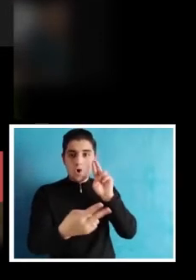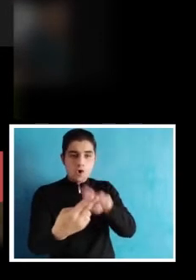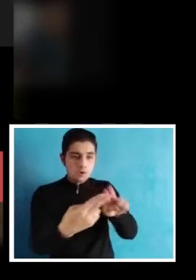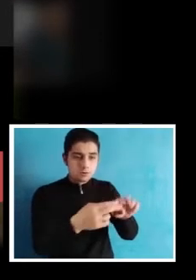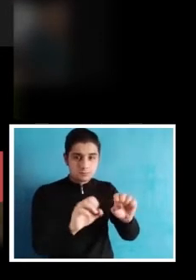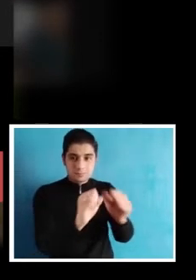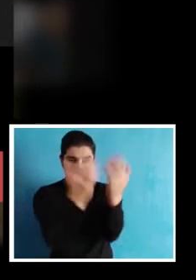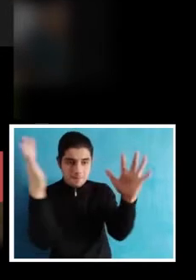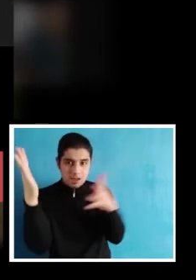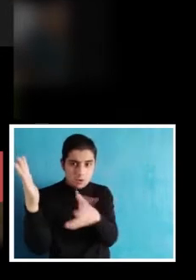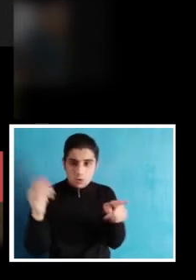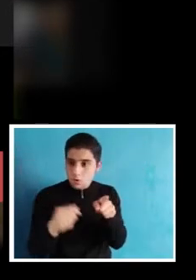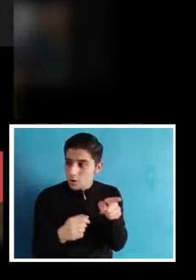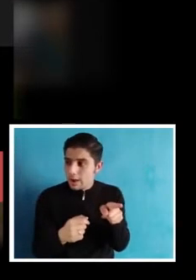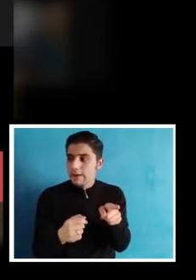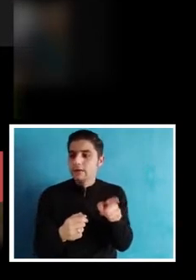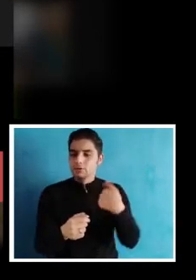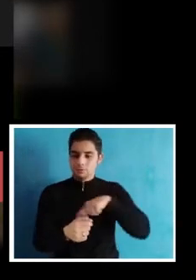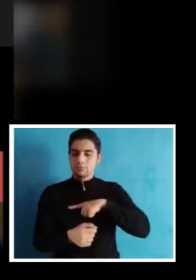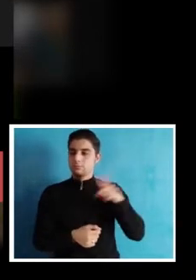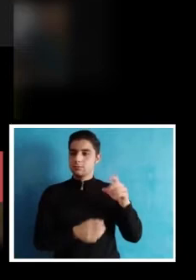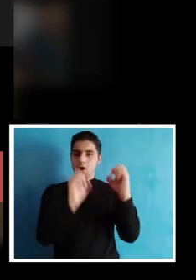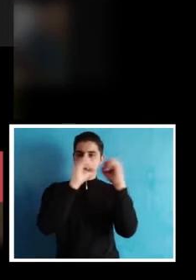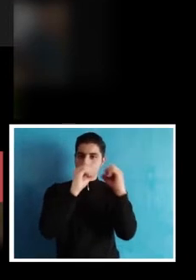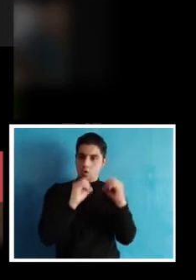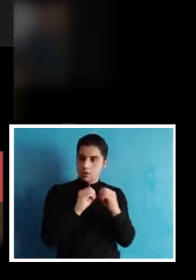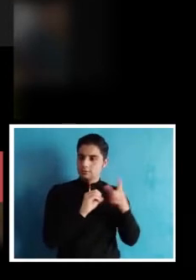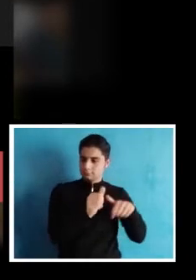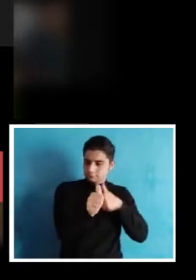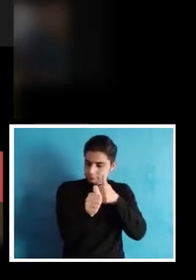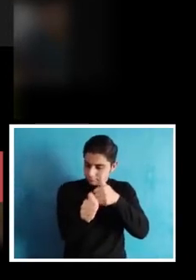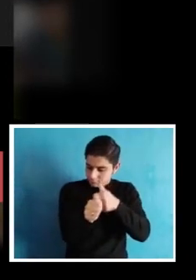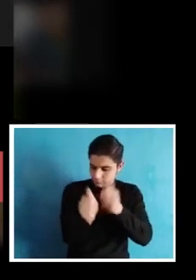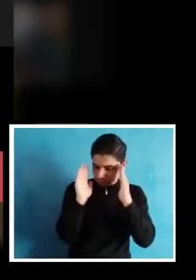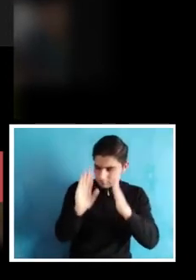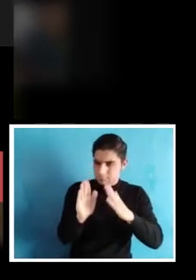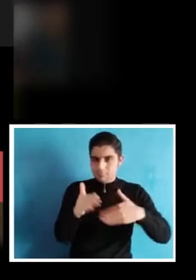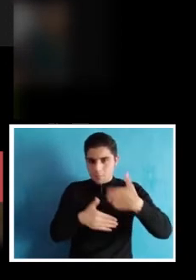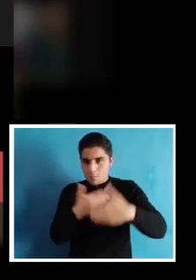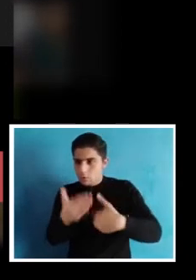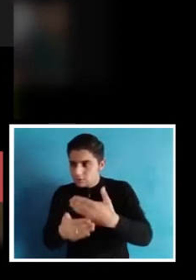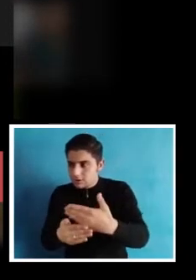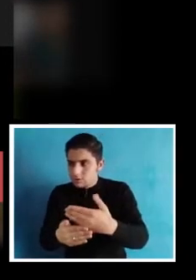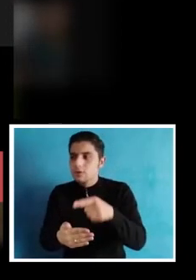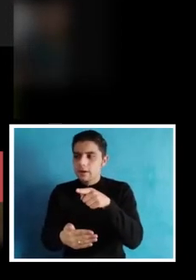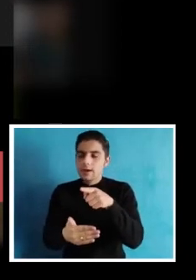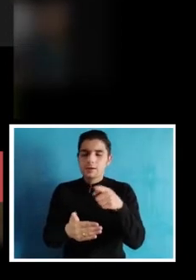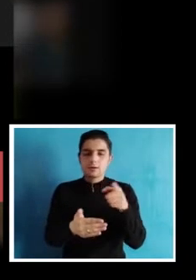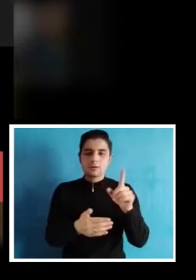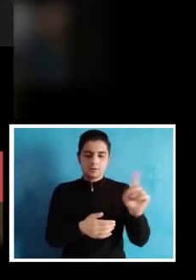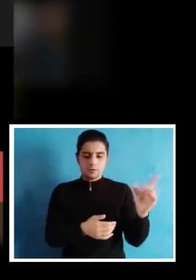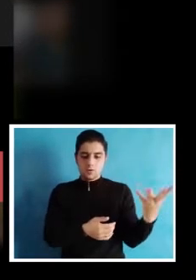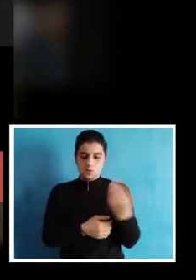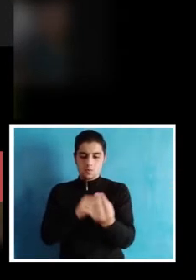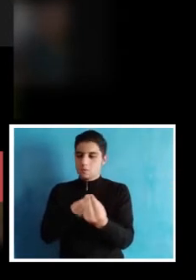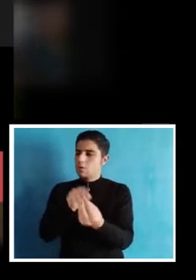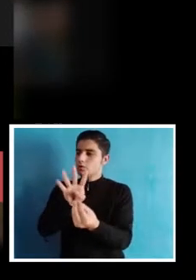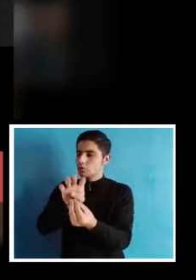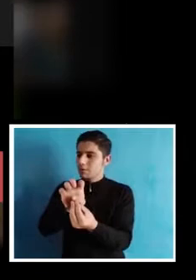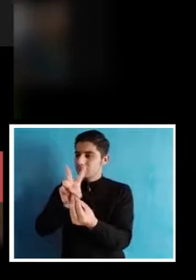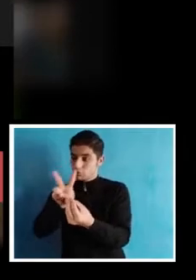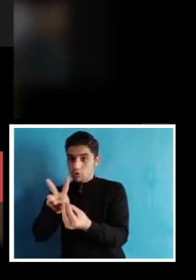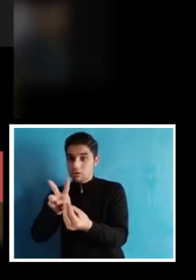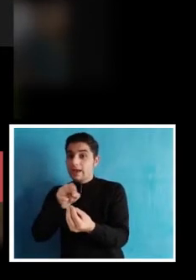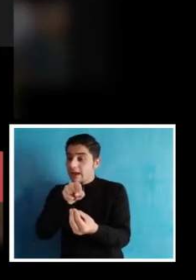eso, tenemos un asesoramiento desde Cámara de Comercio con el proyecto ERMES. Hay un grupo que lidera, que es el grado